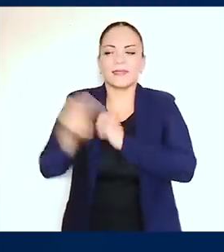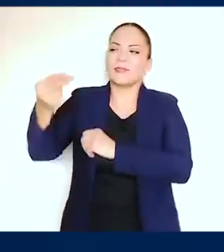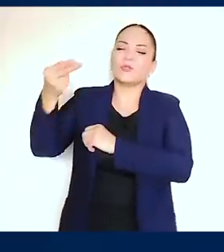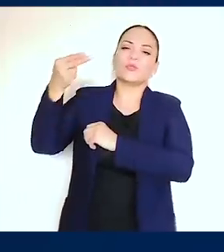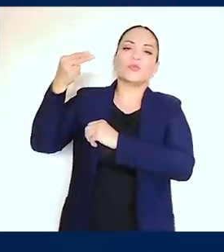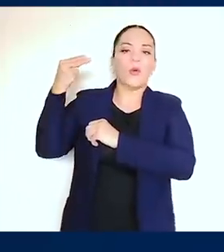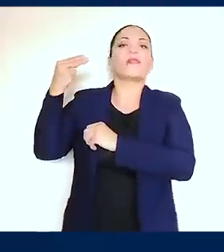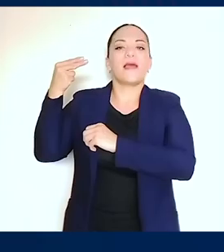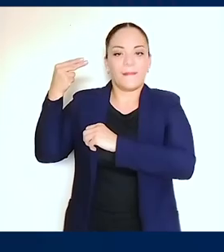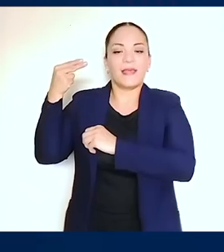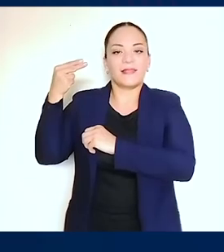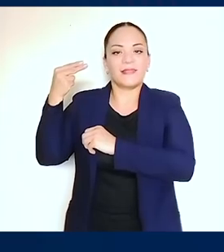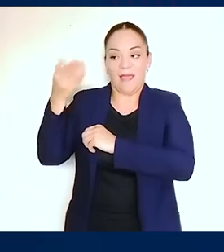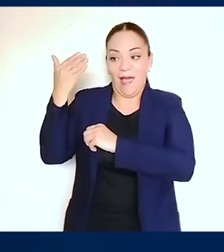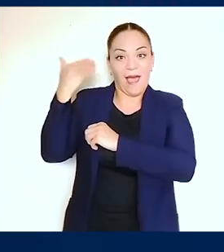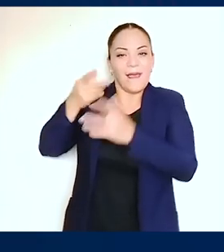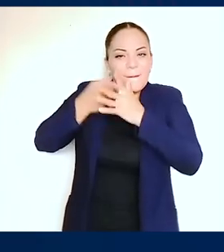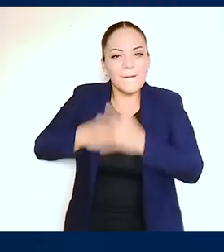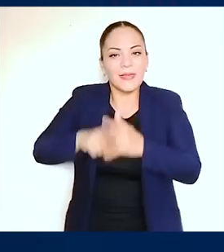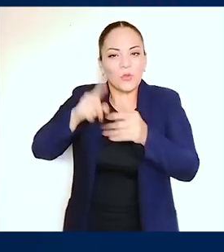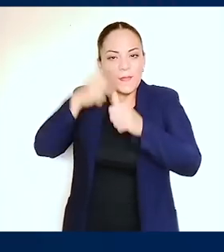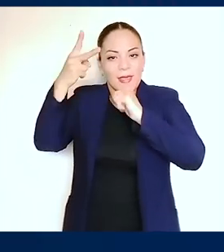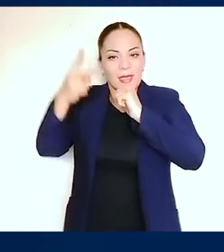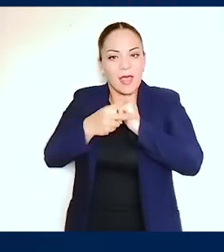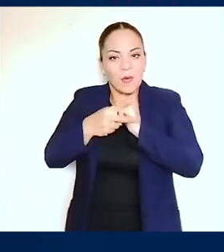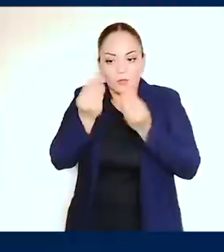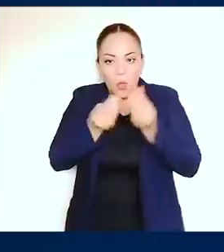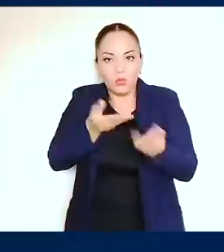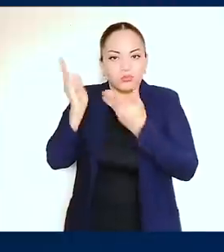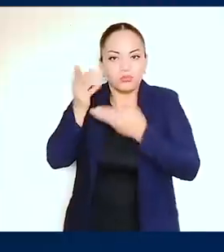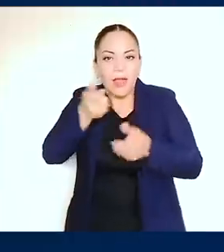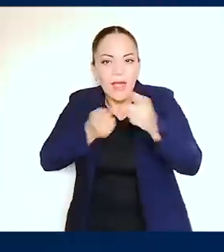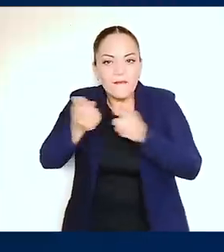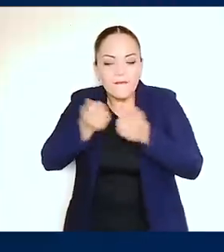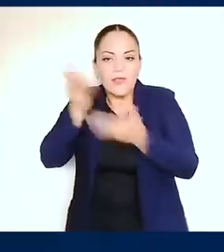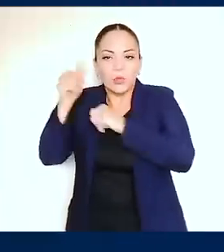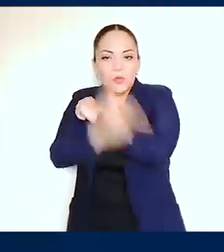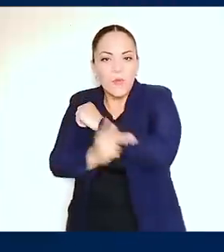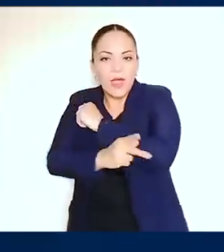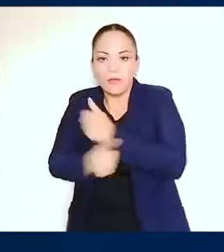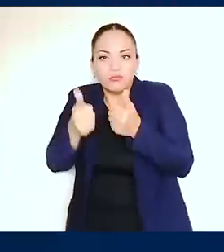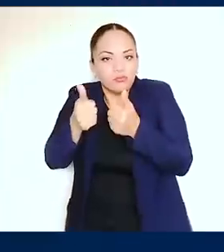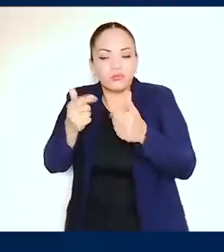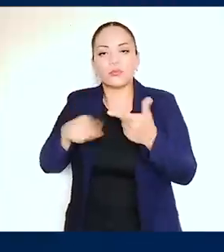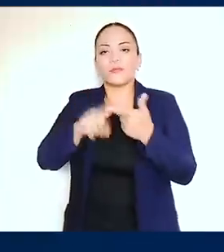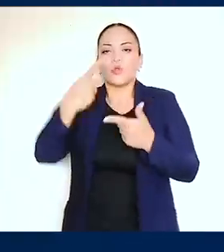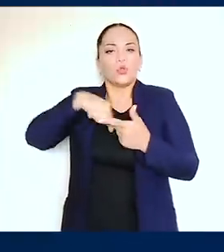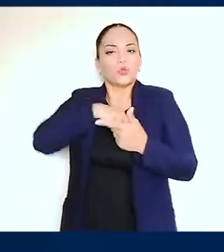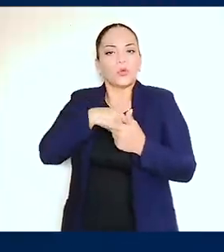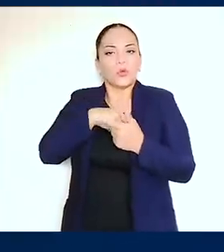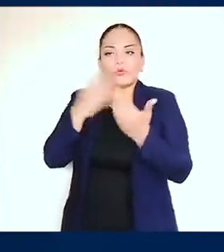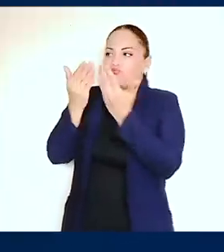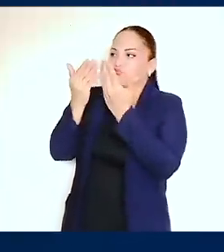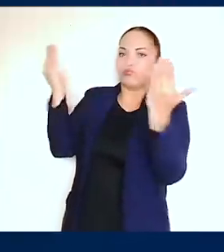historia. Con las primeras exportaciones de café, apostamos por abrir nuestras puertas